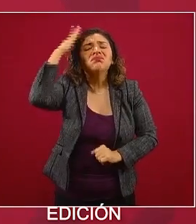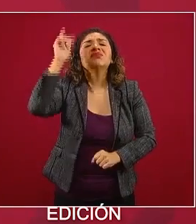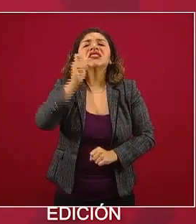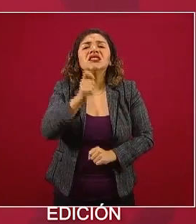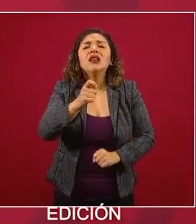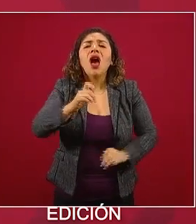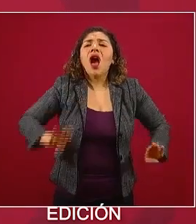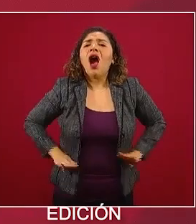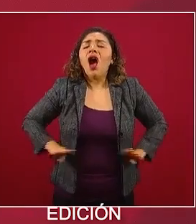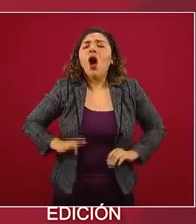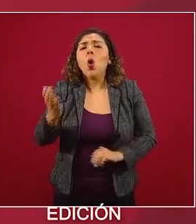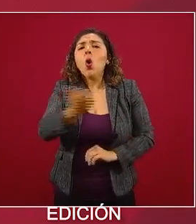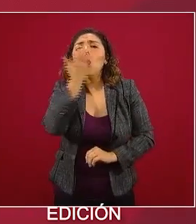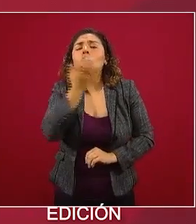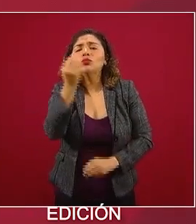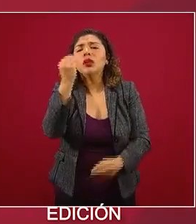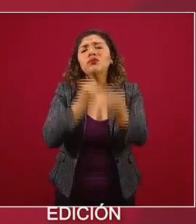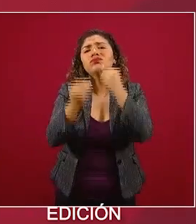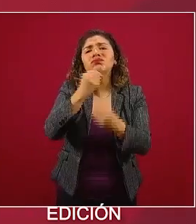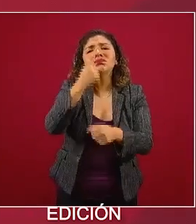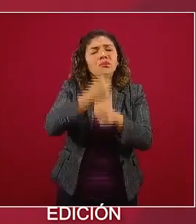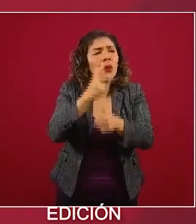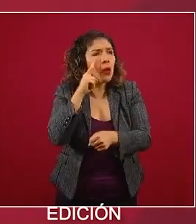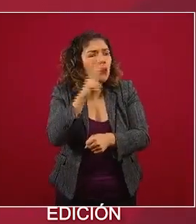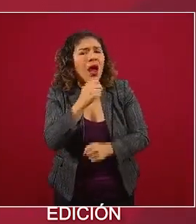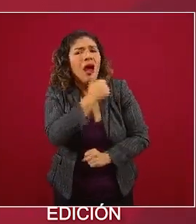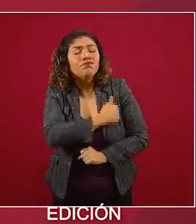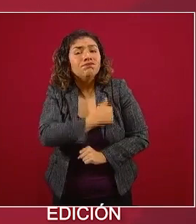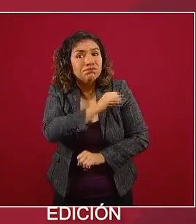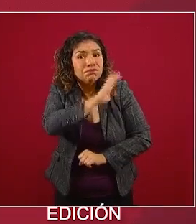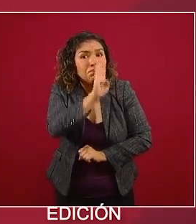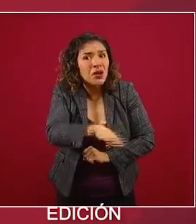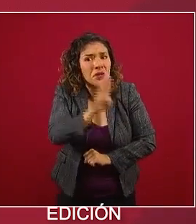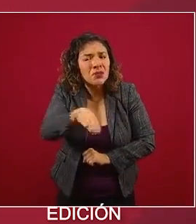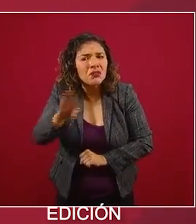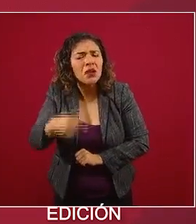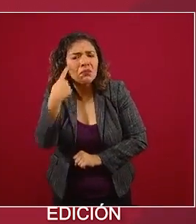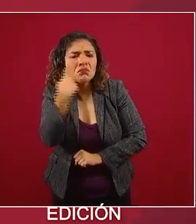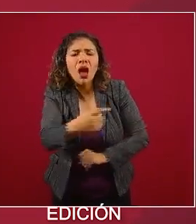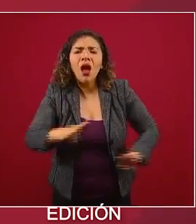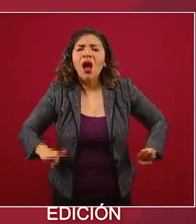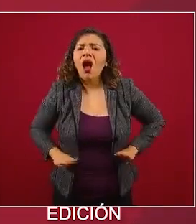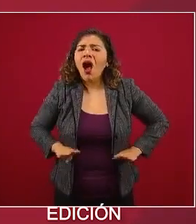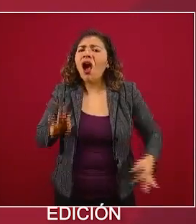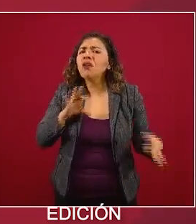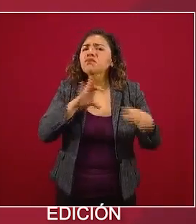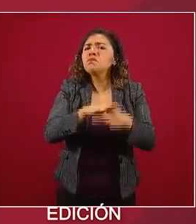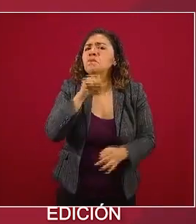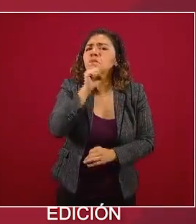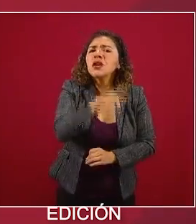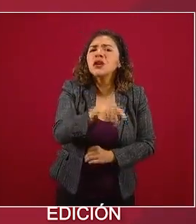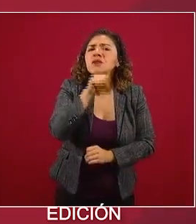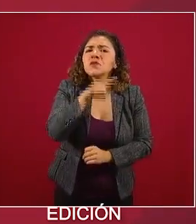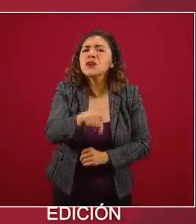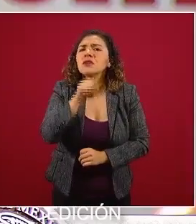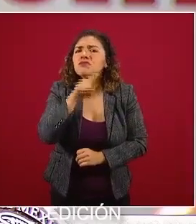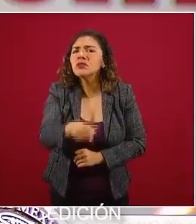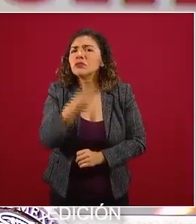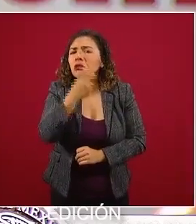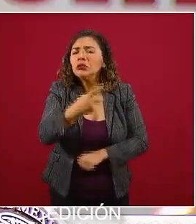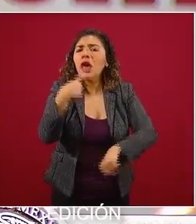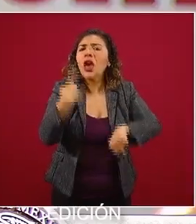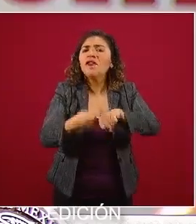antecedentes de las personas que lamentablemente fallecen por influenza y neumonía todos los años, es exactamente lo mismo,